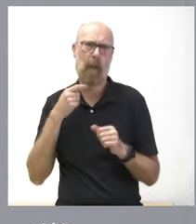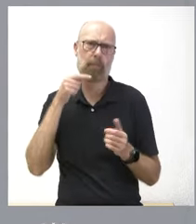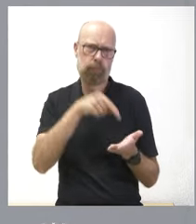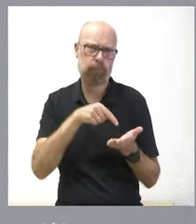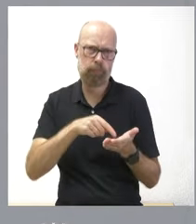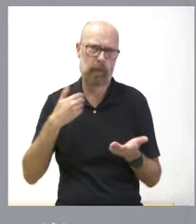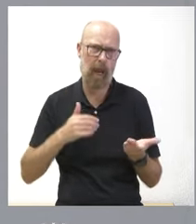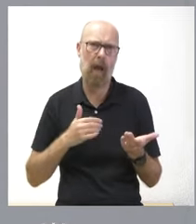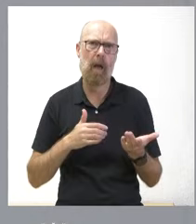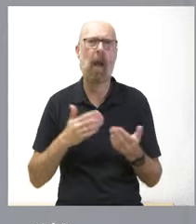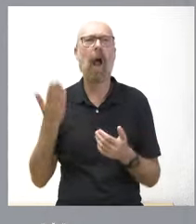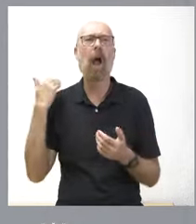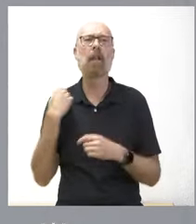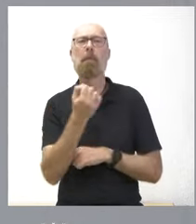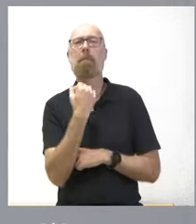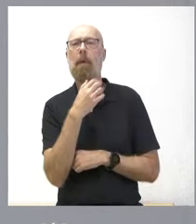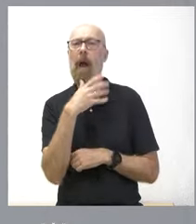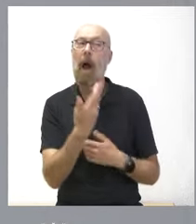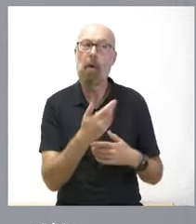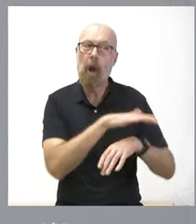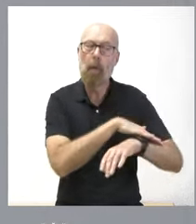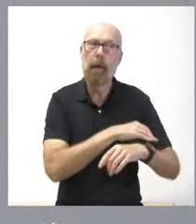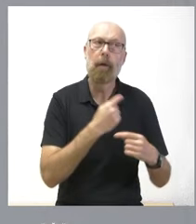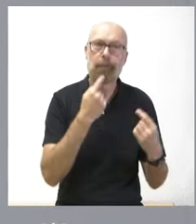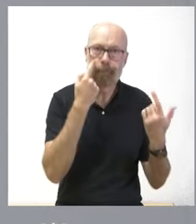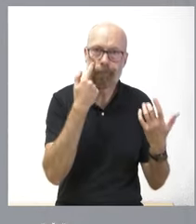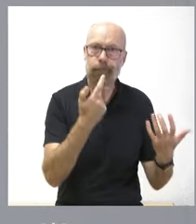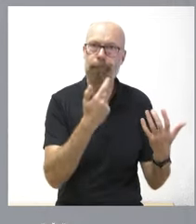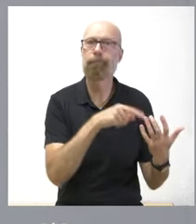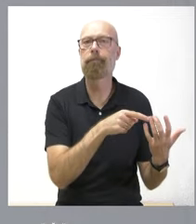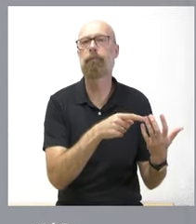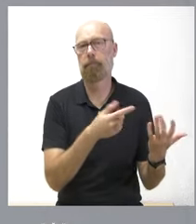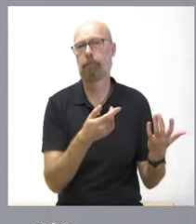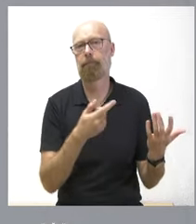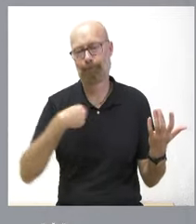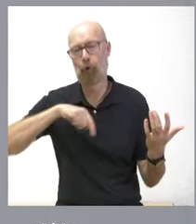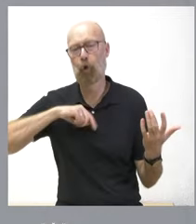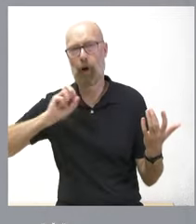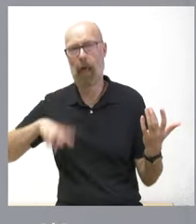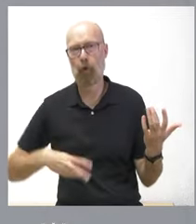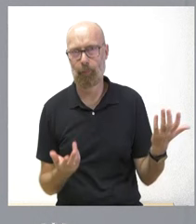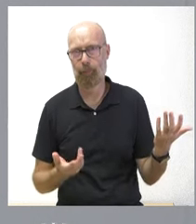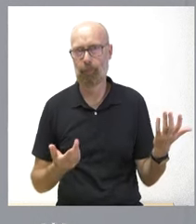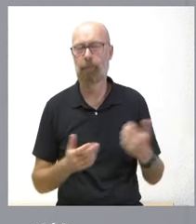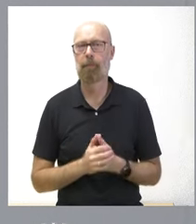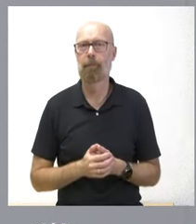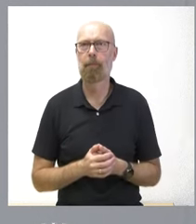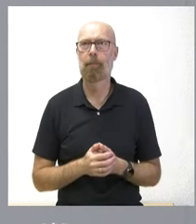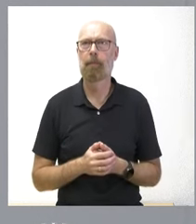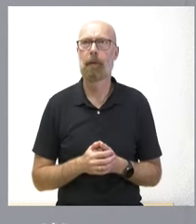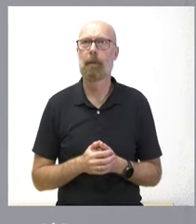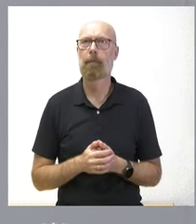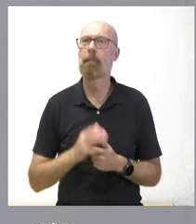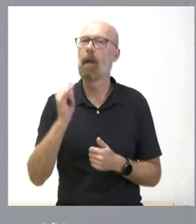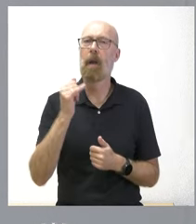pero hoy desgraciadamente con los anuncios del gobierno parece que teníamos por desgracia razón y que el